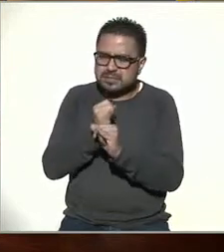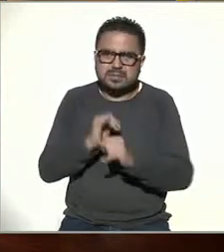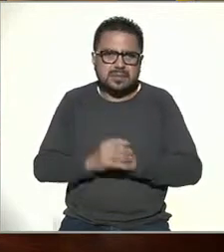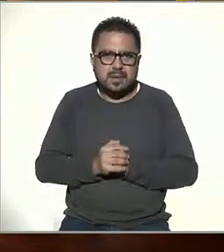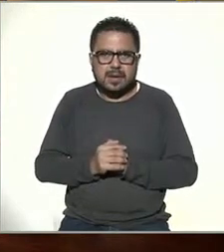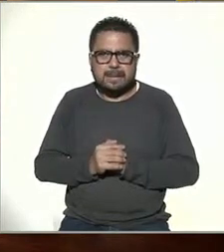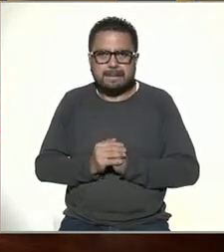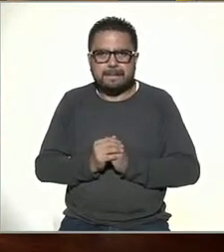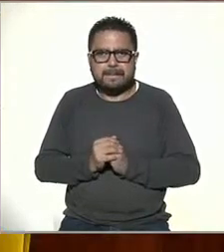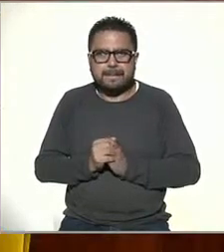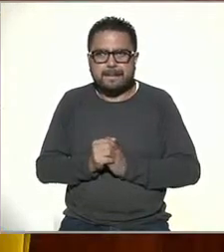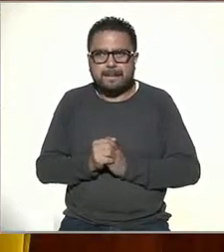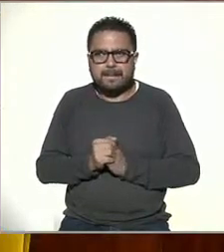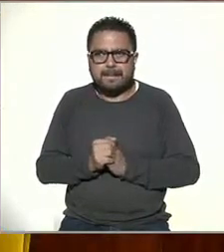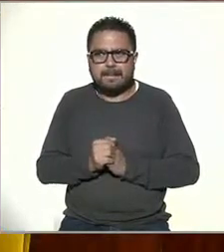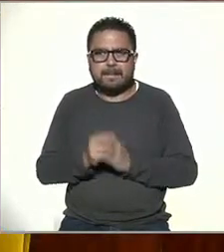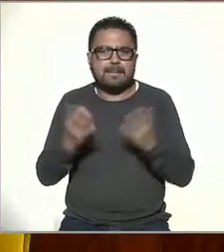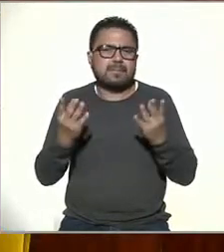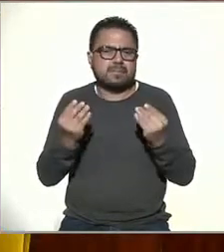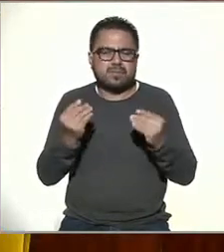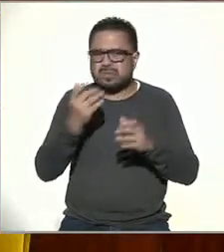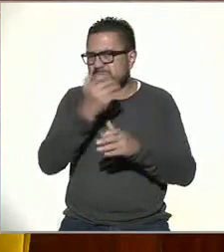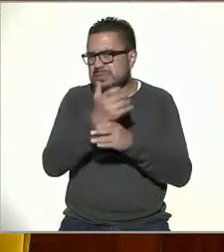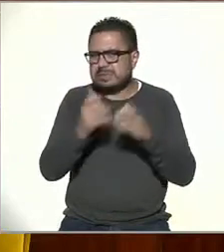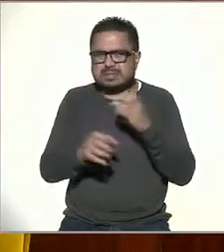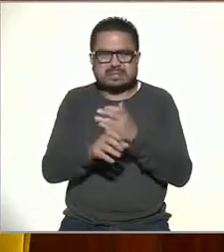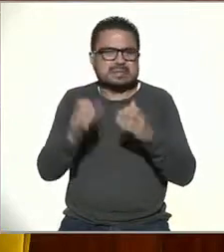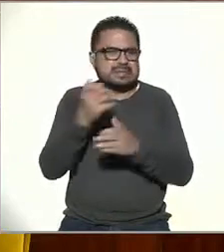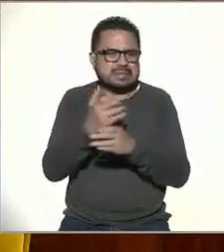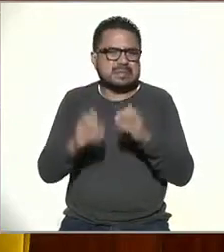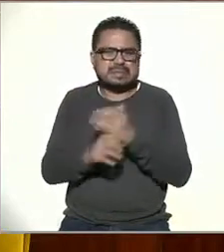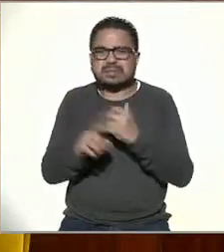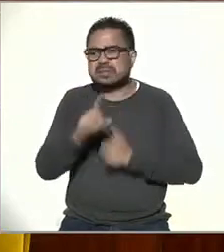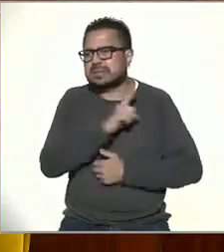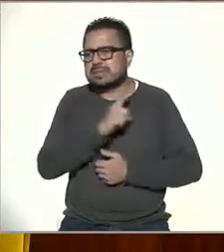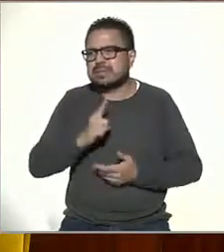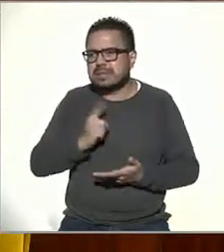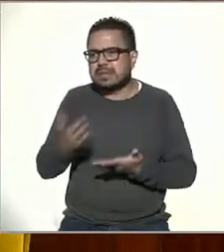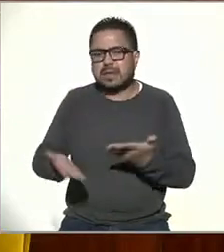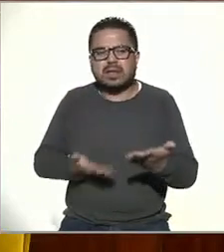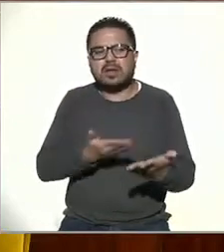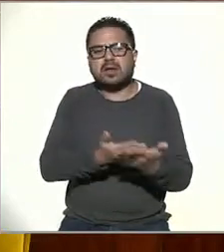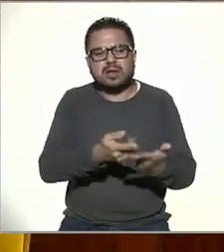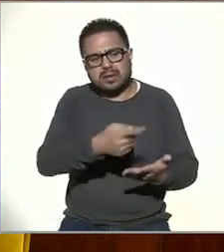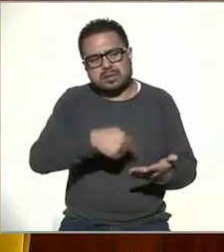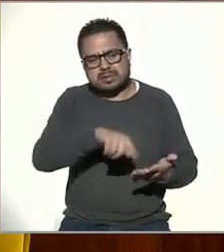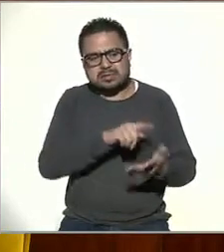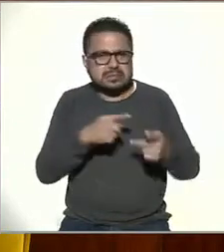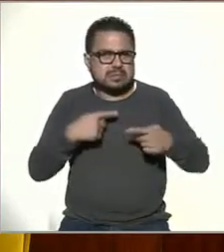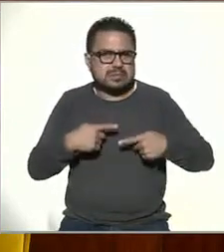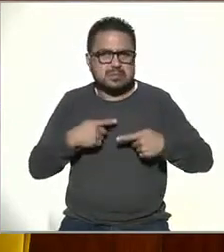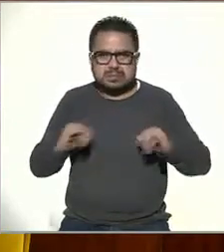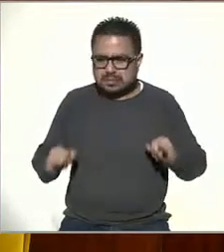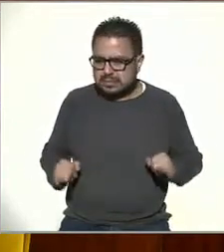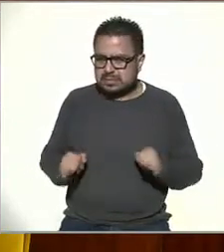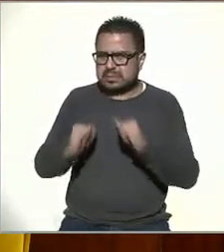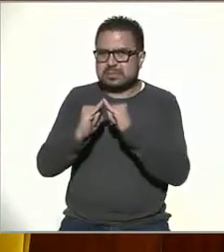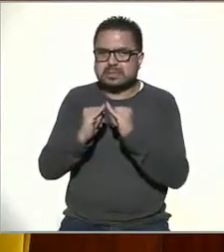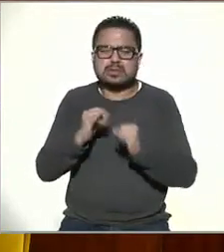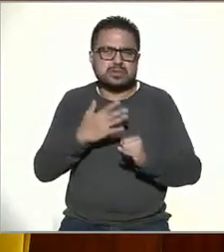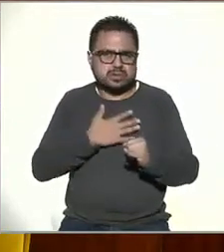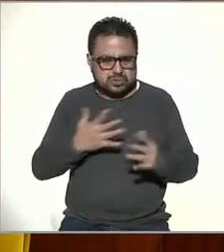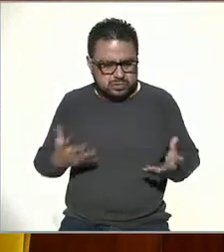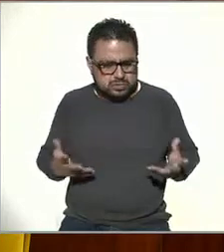una serie de elementos que hay que ir proporcionando a la sociedad. Y en el instituto, de manera